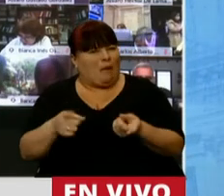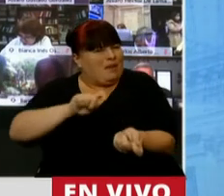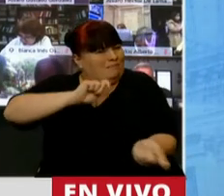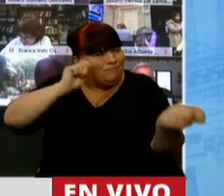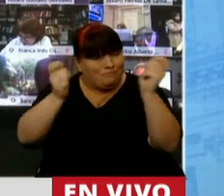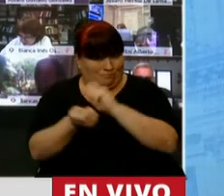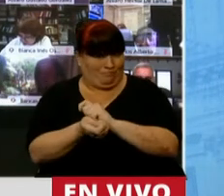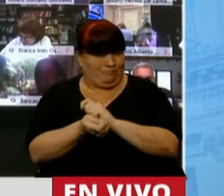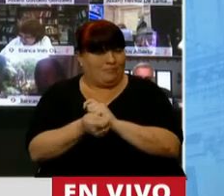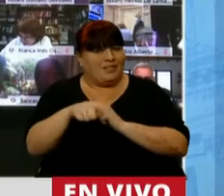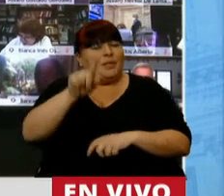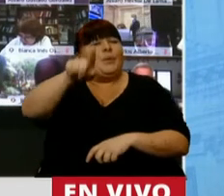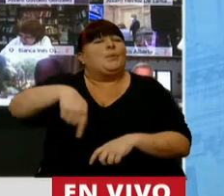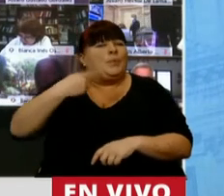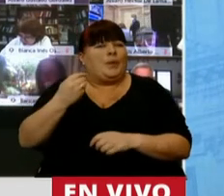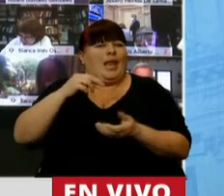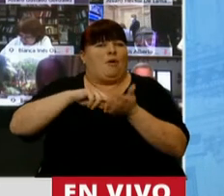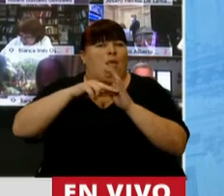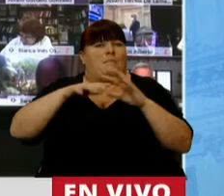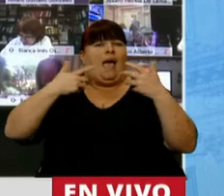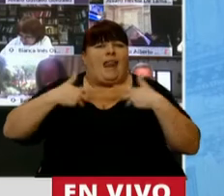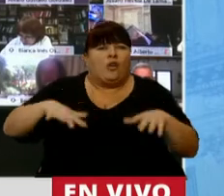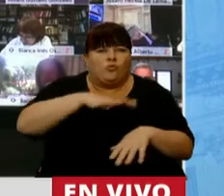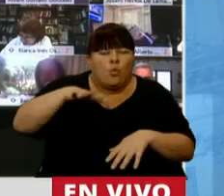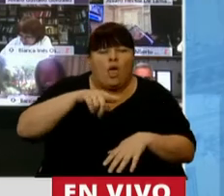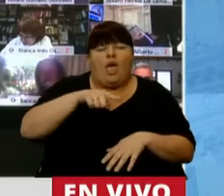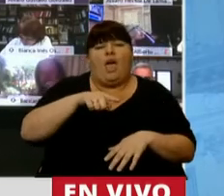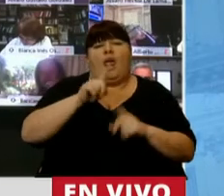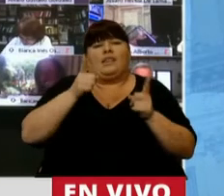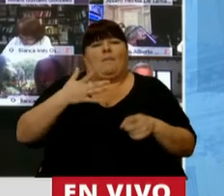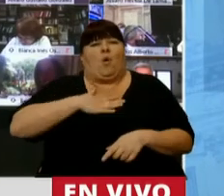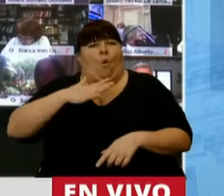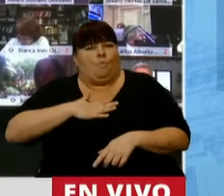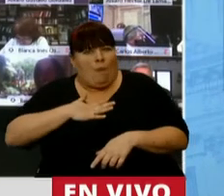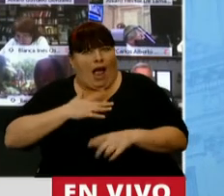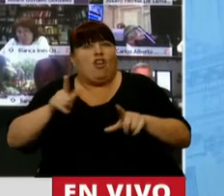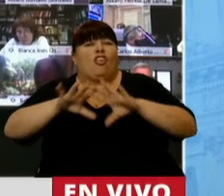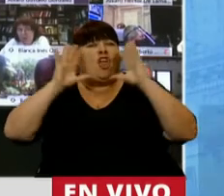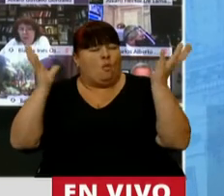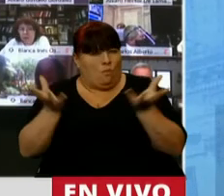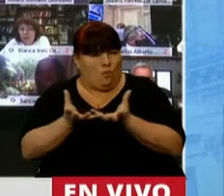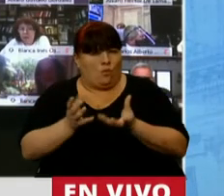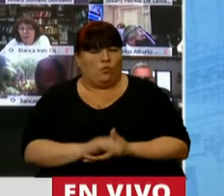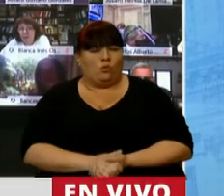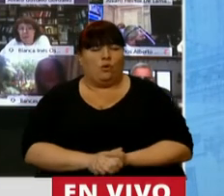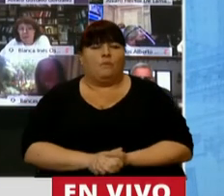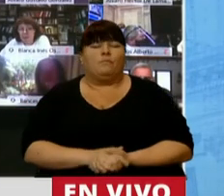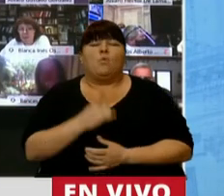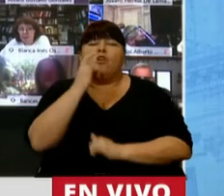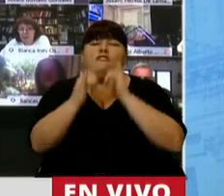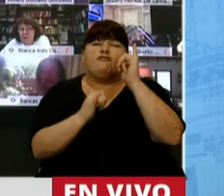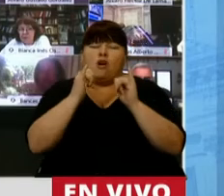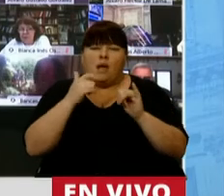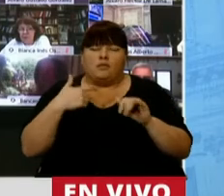va a generar un impacto en los ecosistemas y en el sistema humano en el planeta. Mire, hay un dato